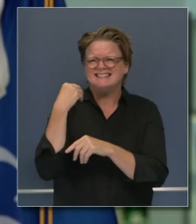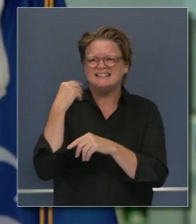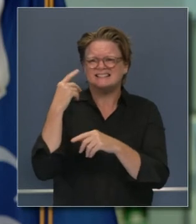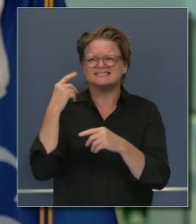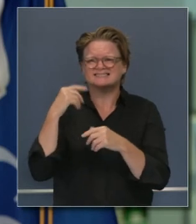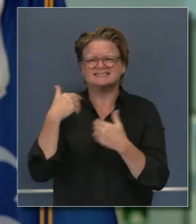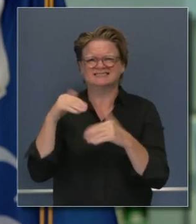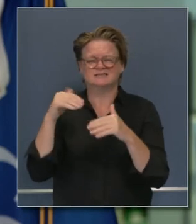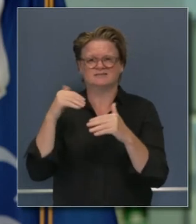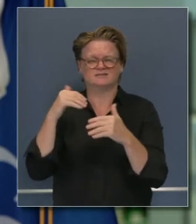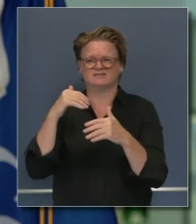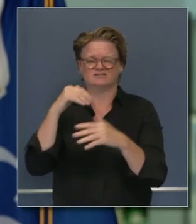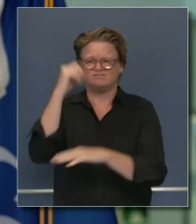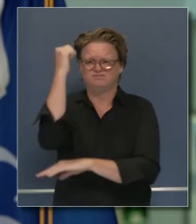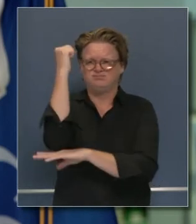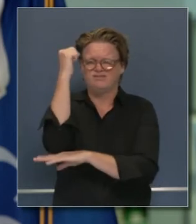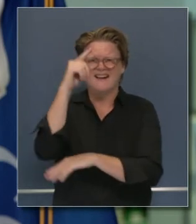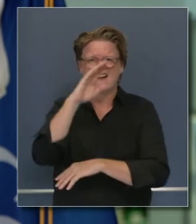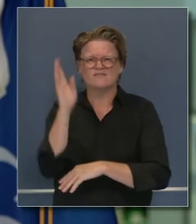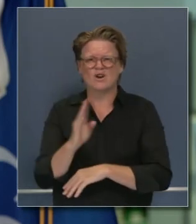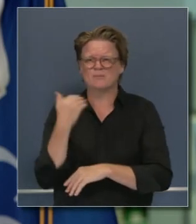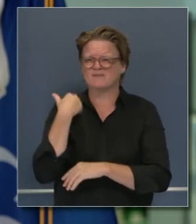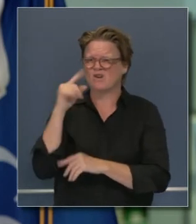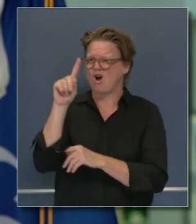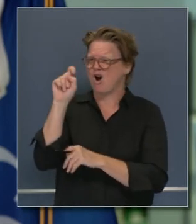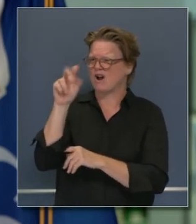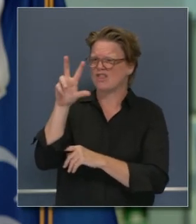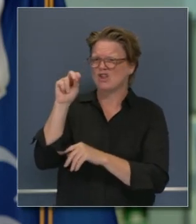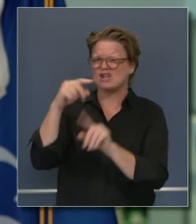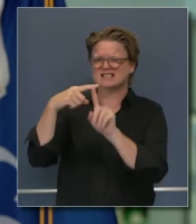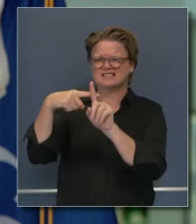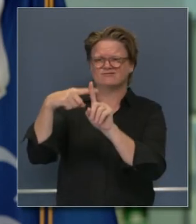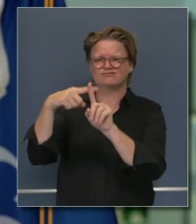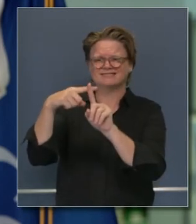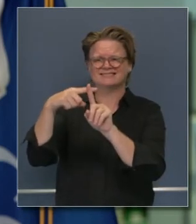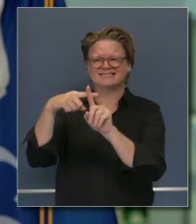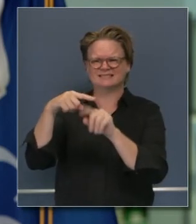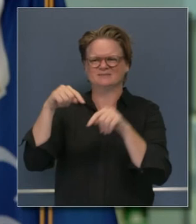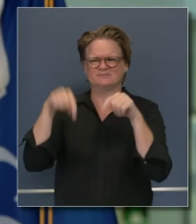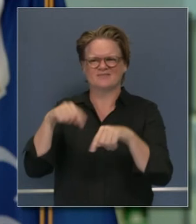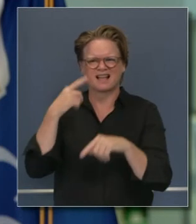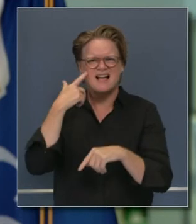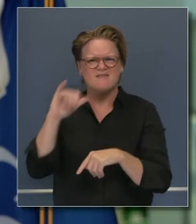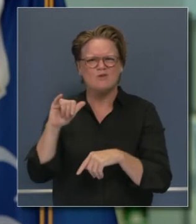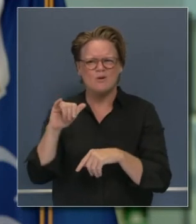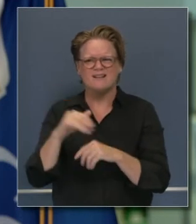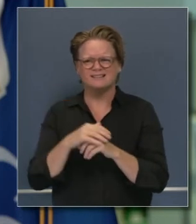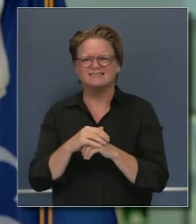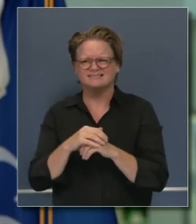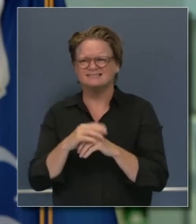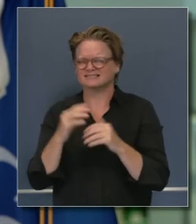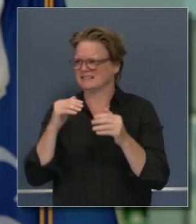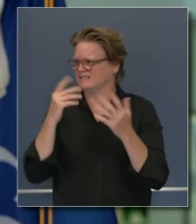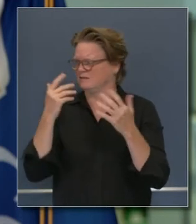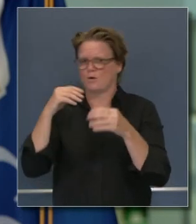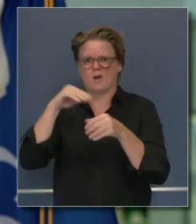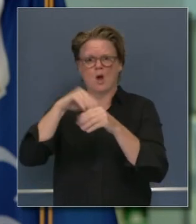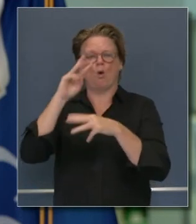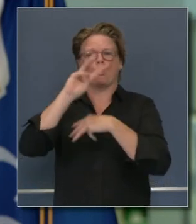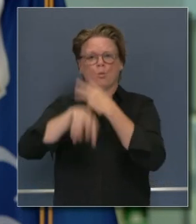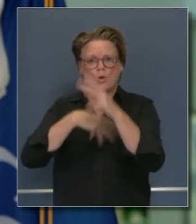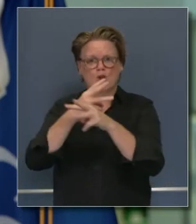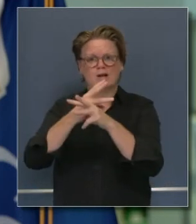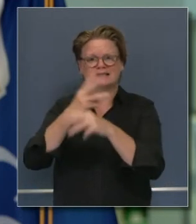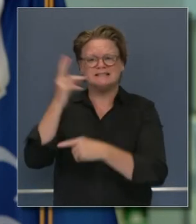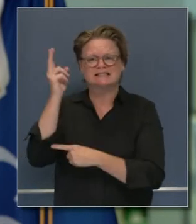mundial está muy cerca de ser un récord como la temperatura más alta que se ha marcado en la historia moderna del mundo si